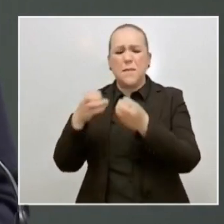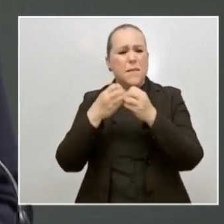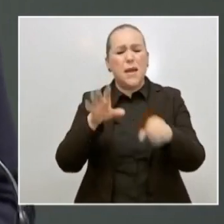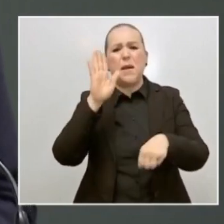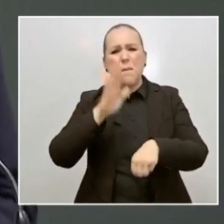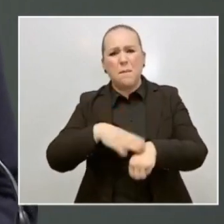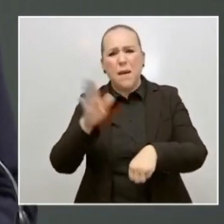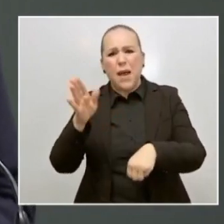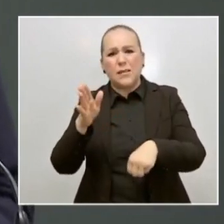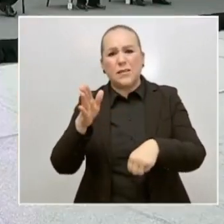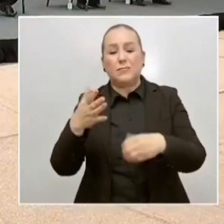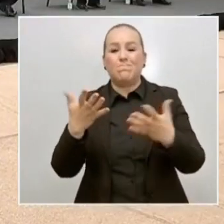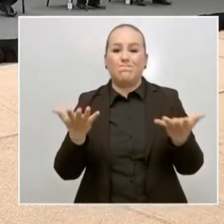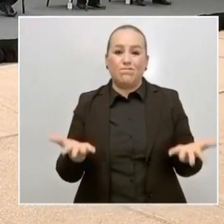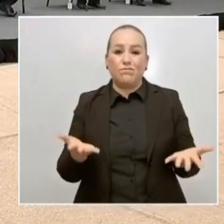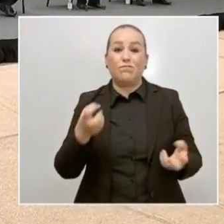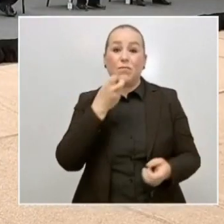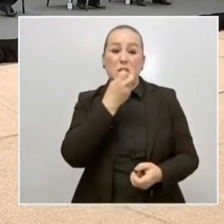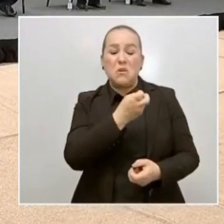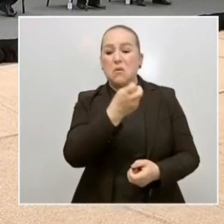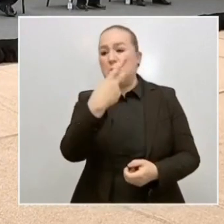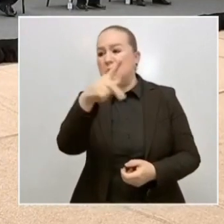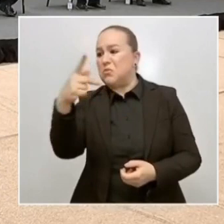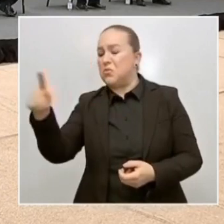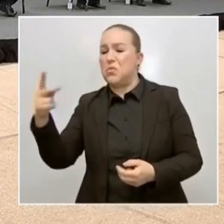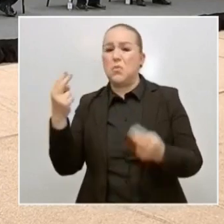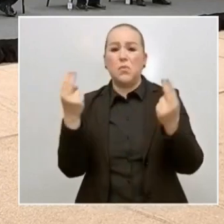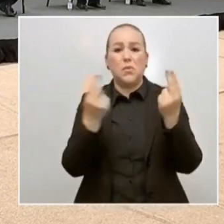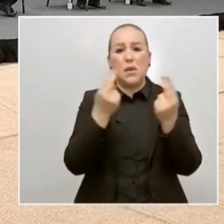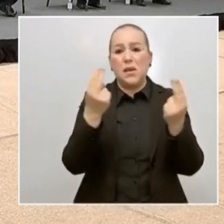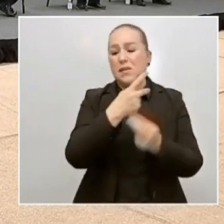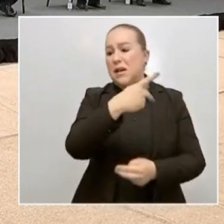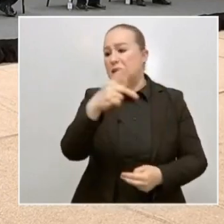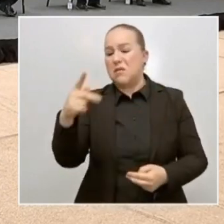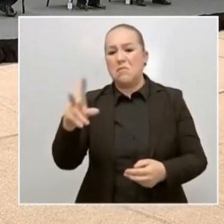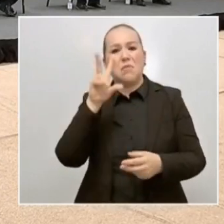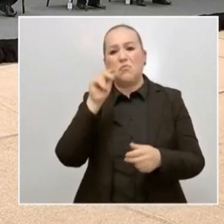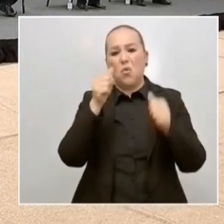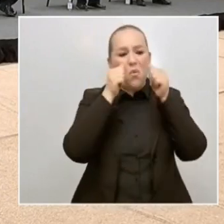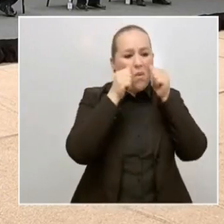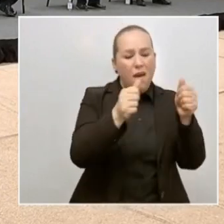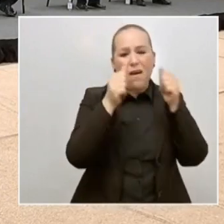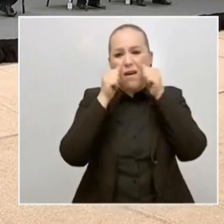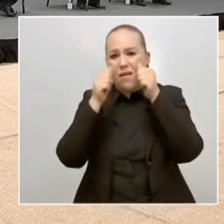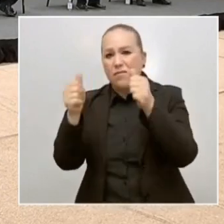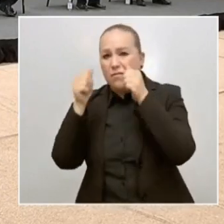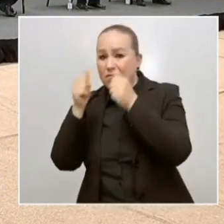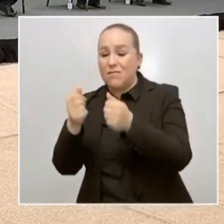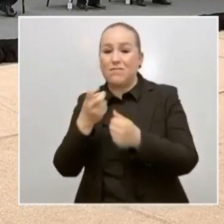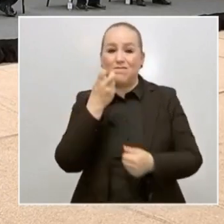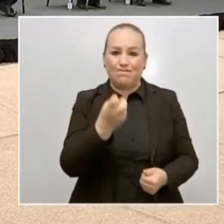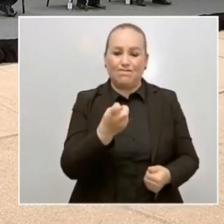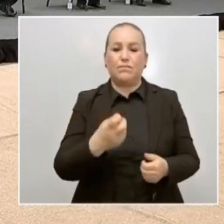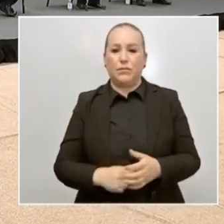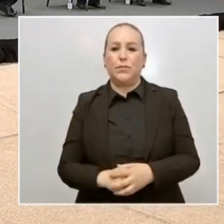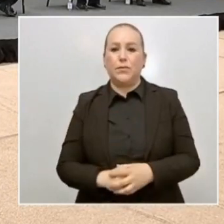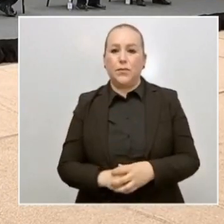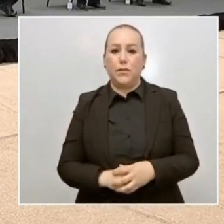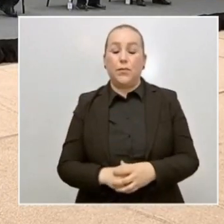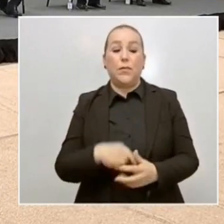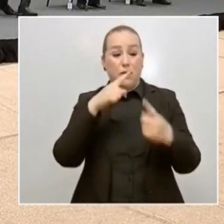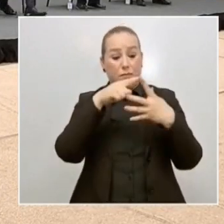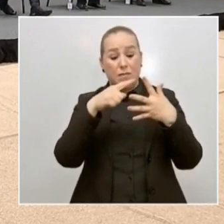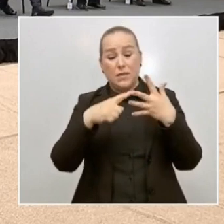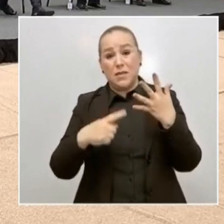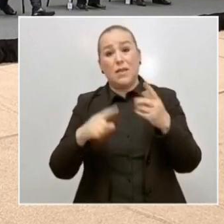que requieren que sus necesidades sean atendidas. Hay varios asuntos